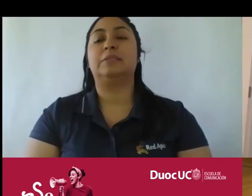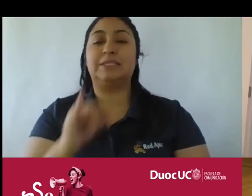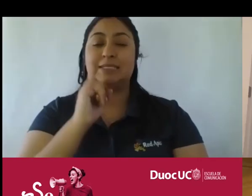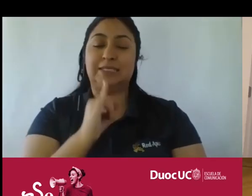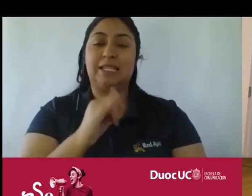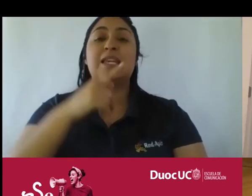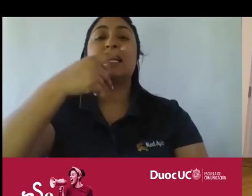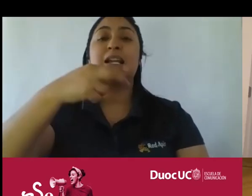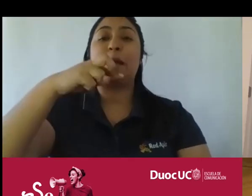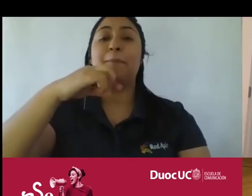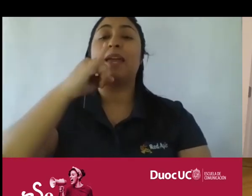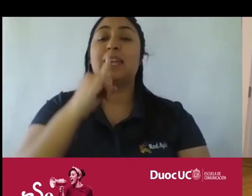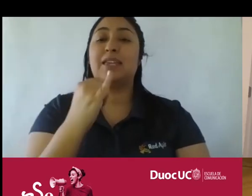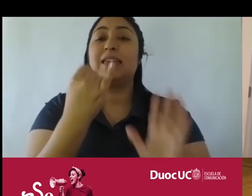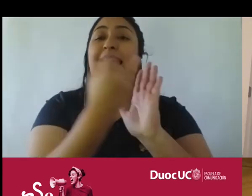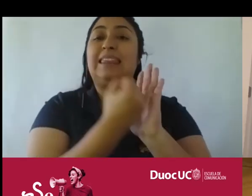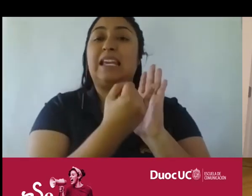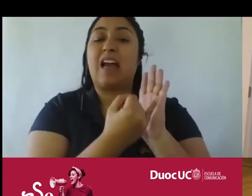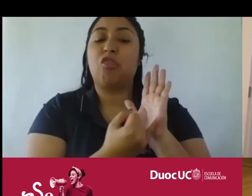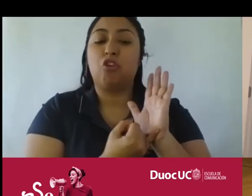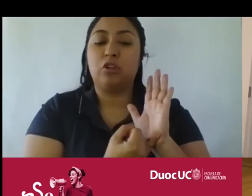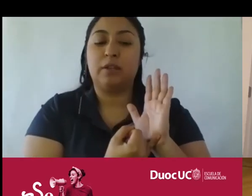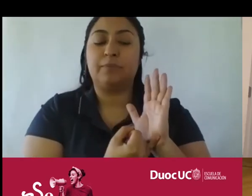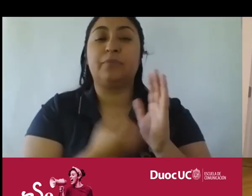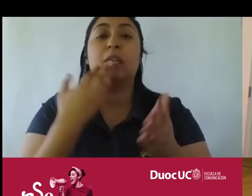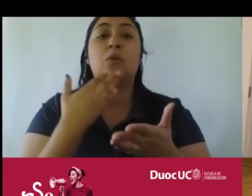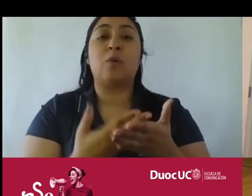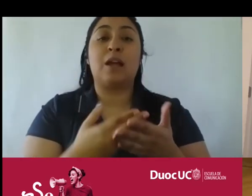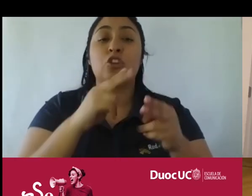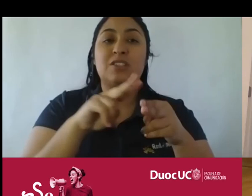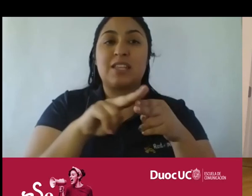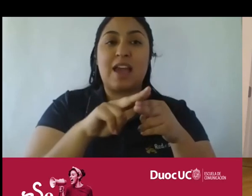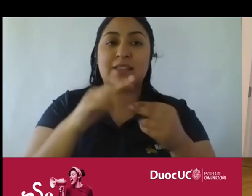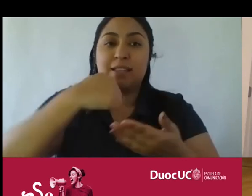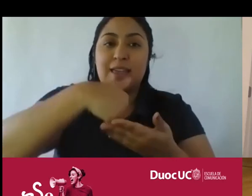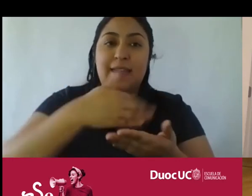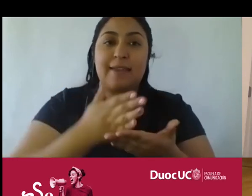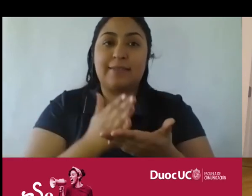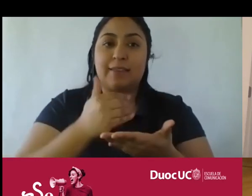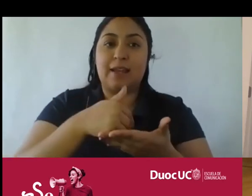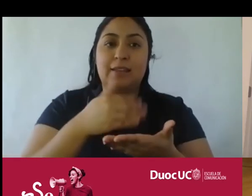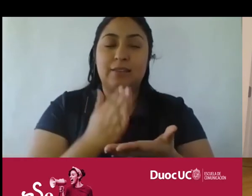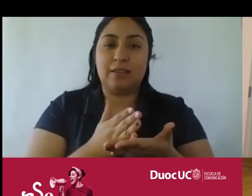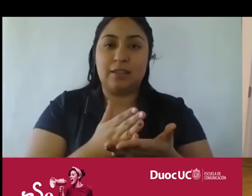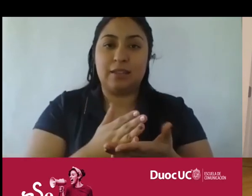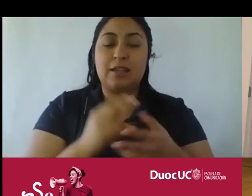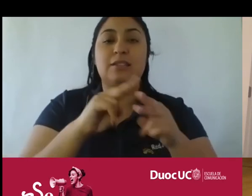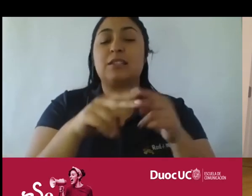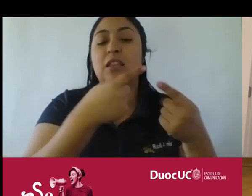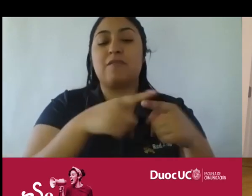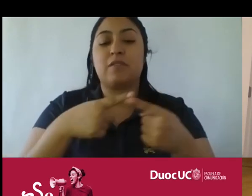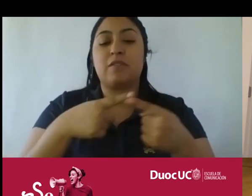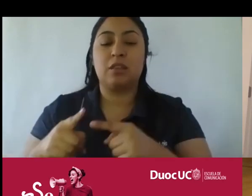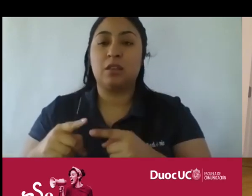felicitaciones felicitaciones cuando uno hace una estrategia ¿no es cierto? uno hace varias cosas al mismo tiempo uno